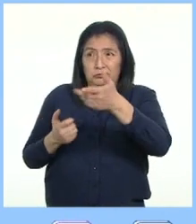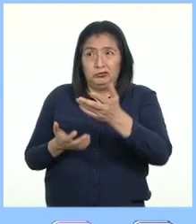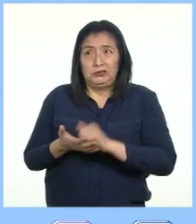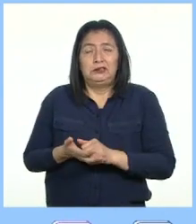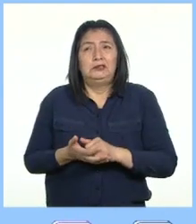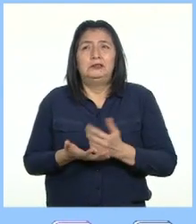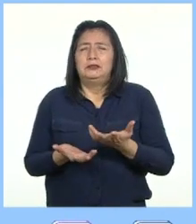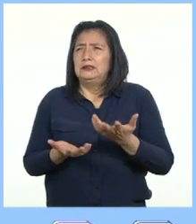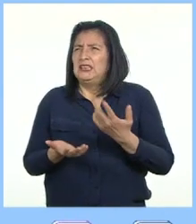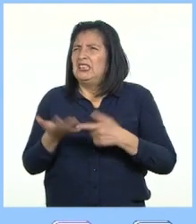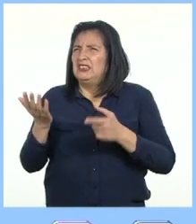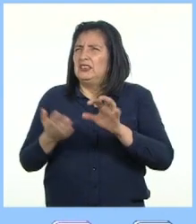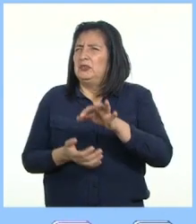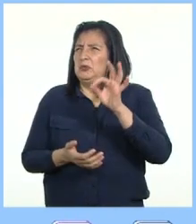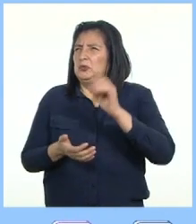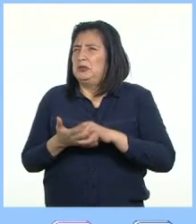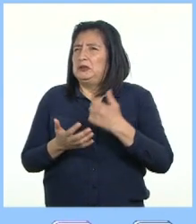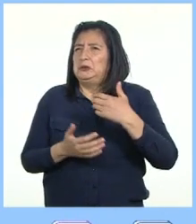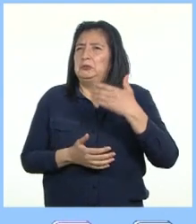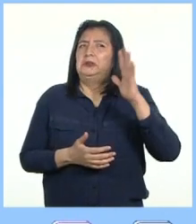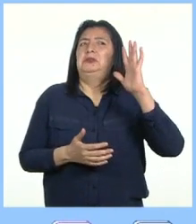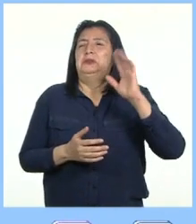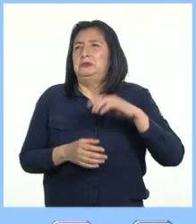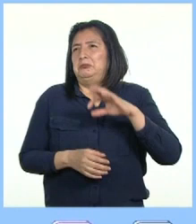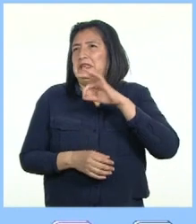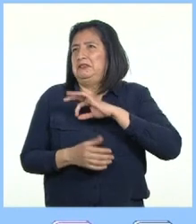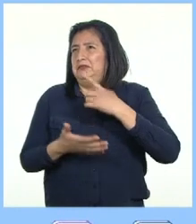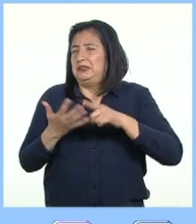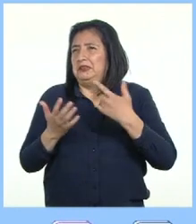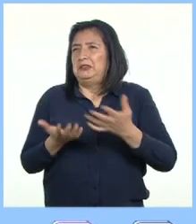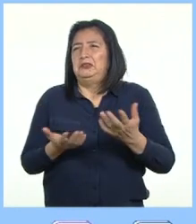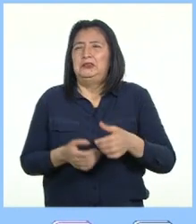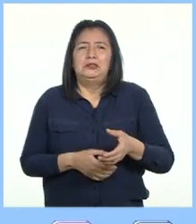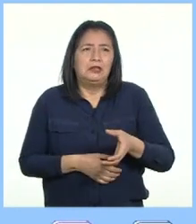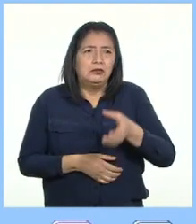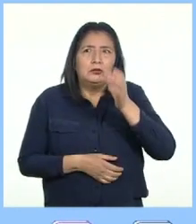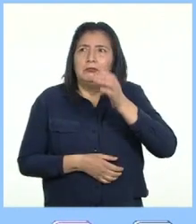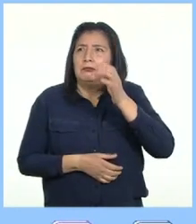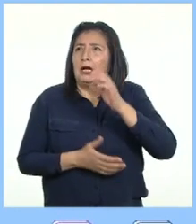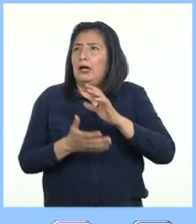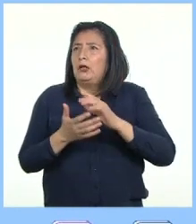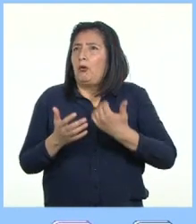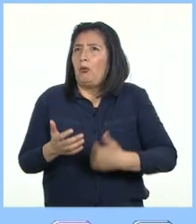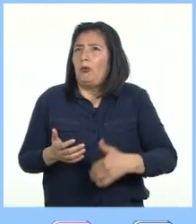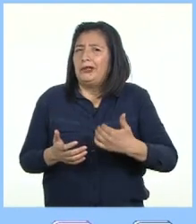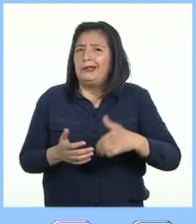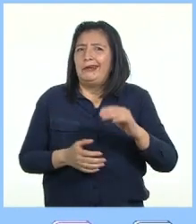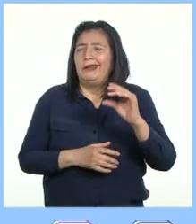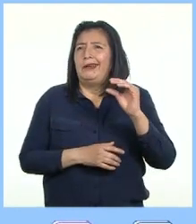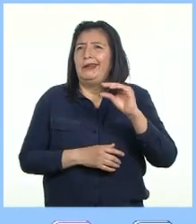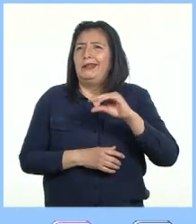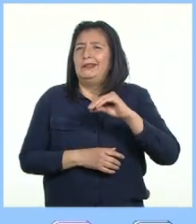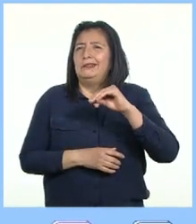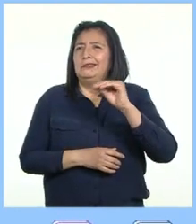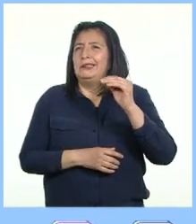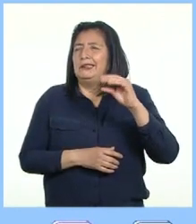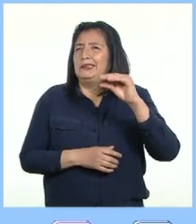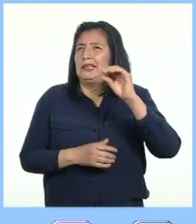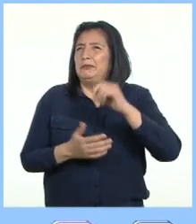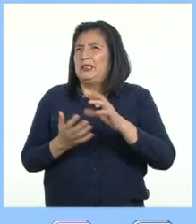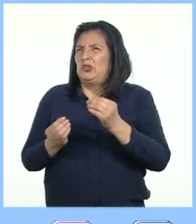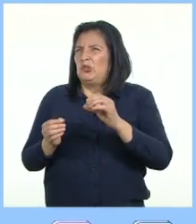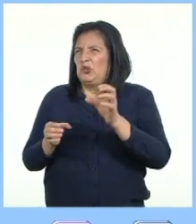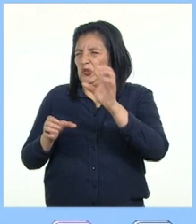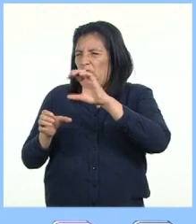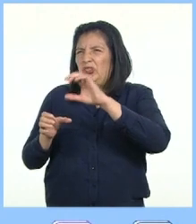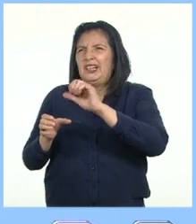Se encuentran los supuestos beneficios de beber orina de camello con cal Dados a conocer en Arabia